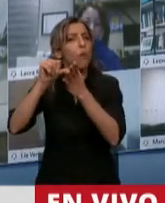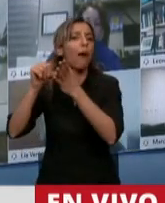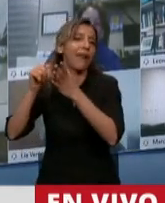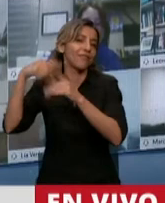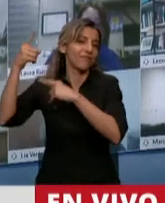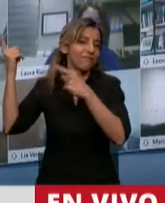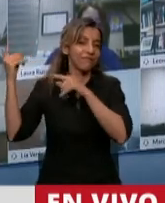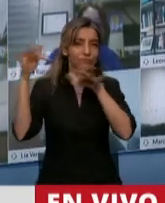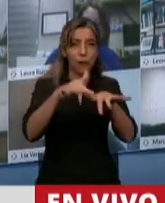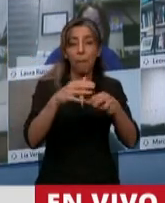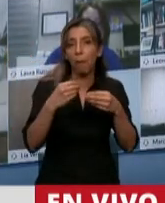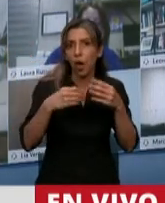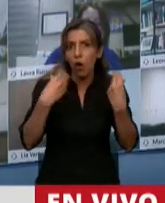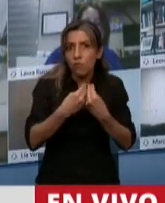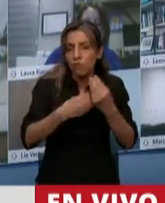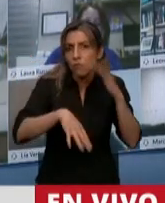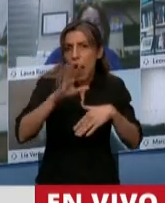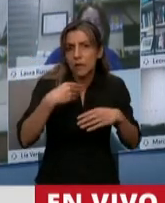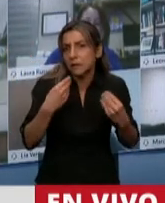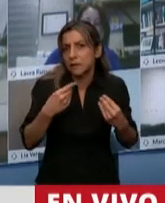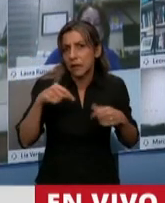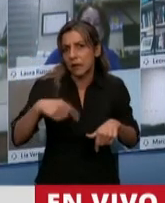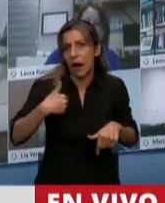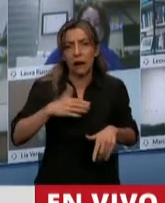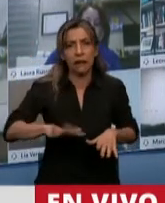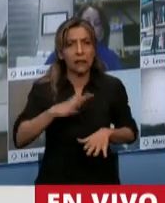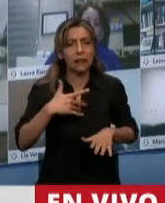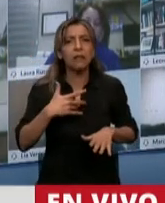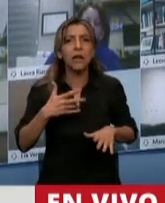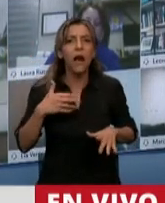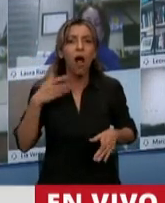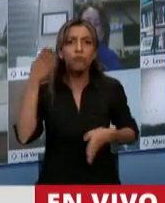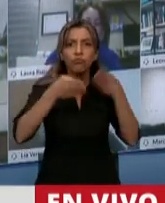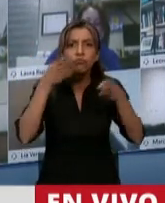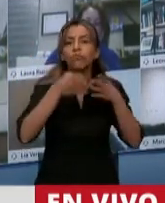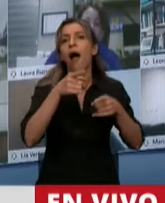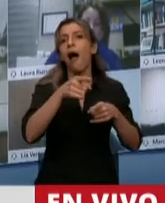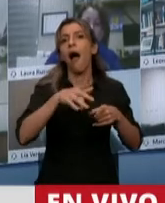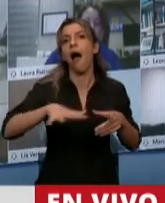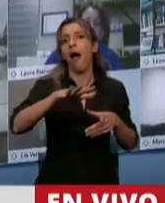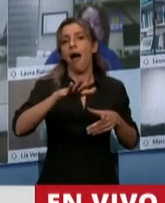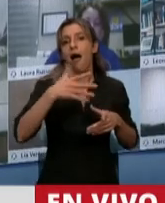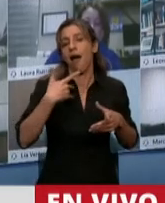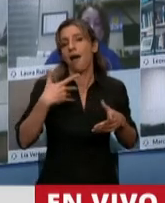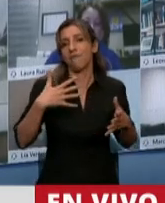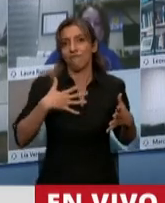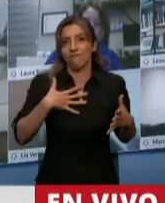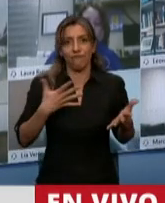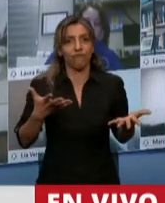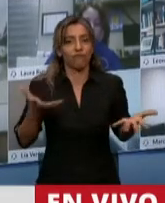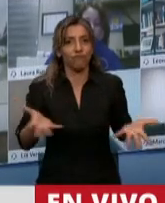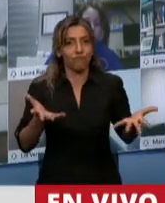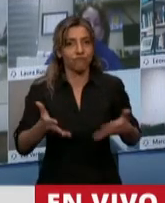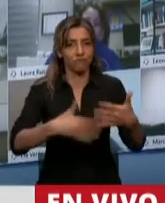por el turismo local, el turismo nacional. Y es allí a donde apunta esta ley. Todos